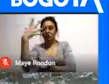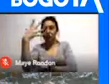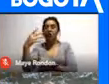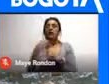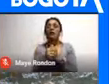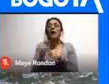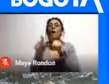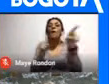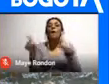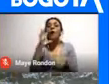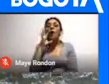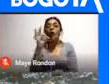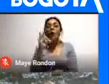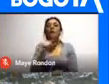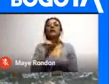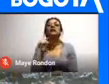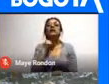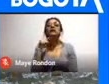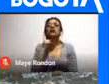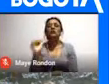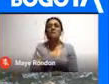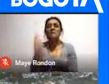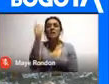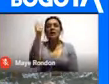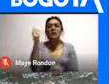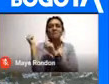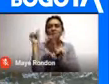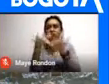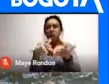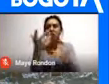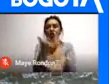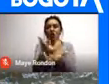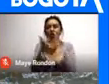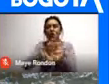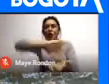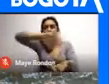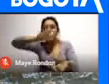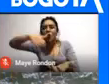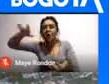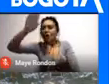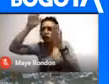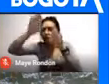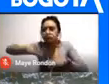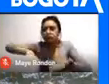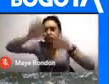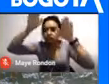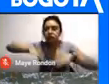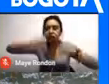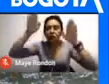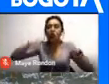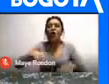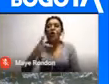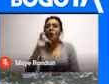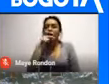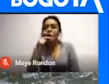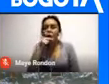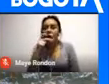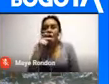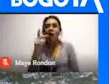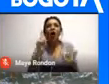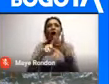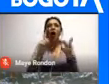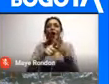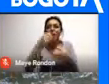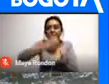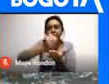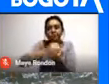Muisca Eran hombres Que iban a los lugares Sagrados Como lagunas Ríos Y montañas Que tenían plantas Sagradas Como el tabaco Y el borrachero Que